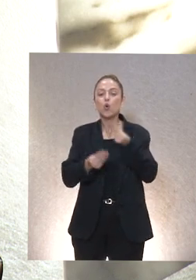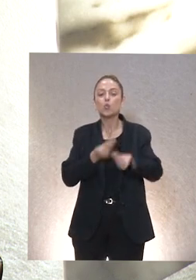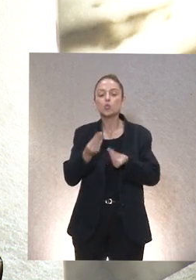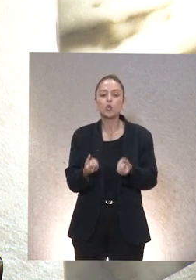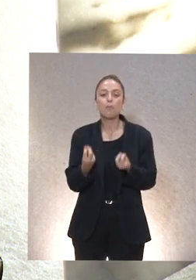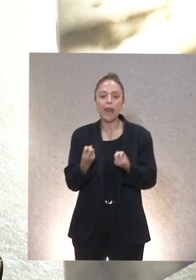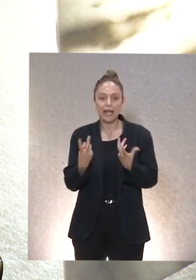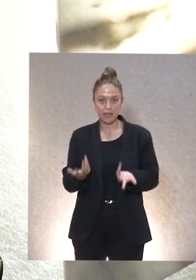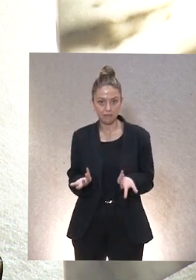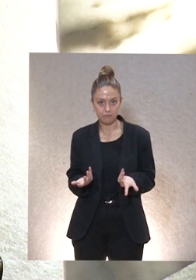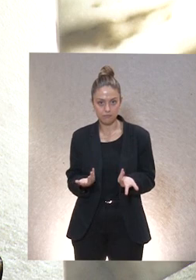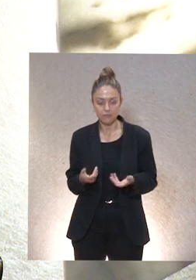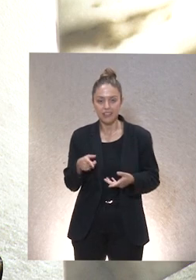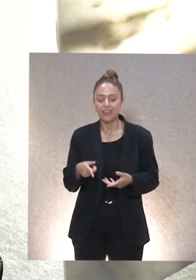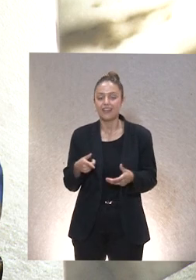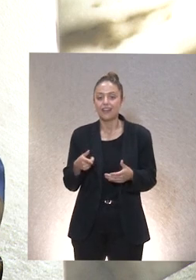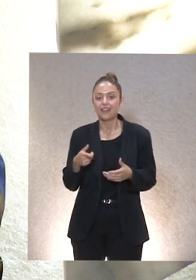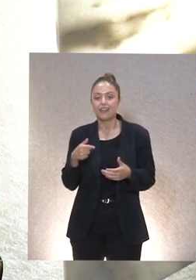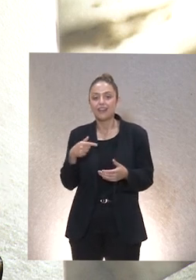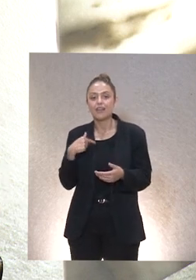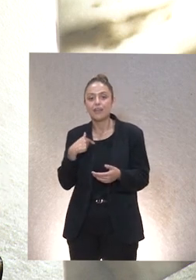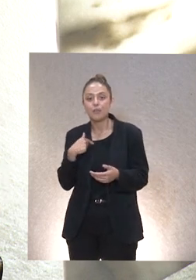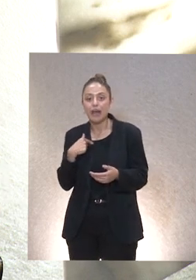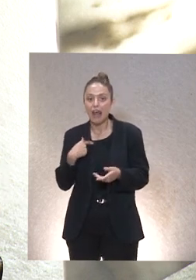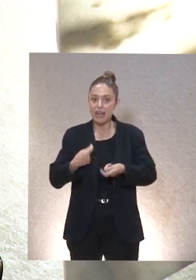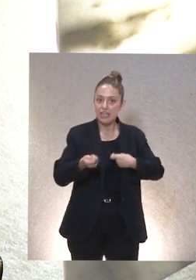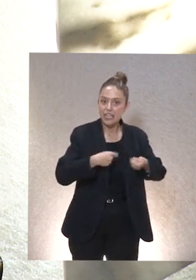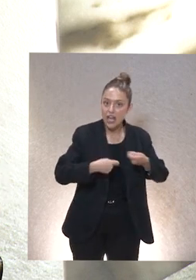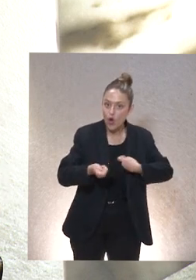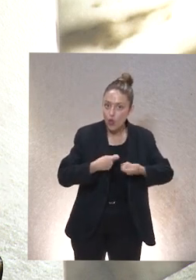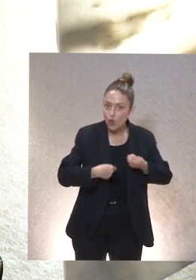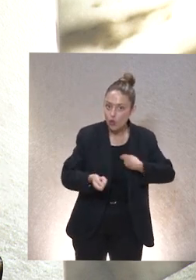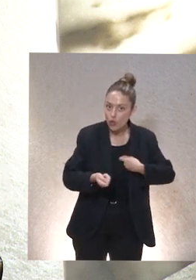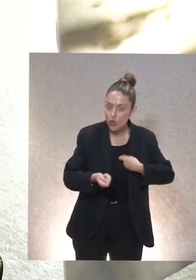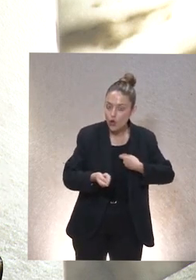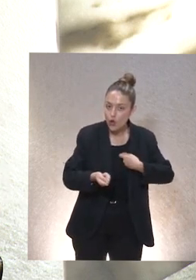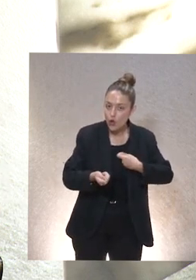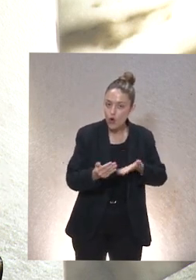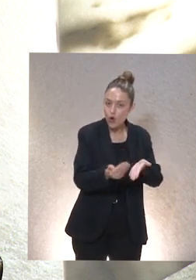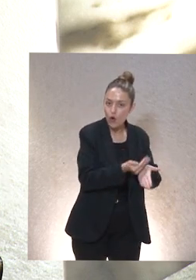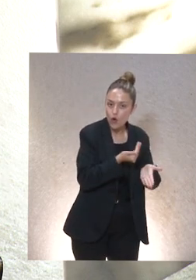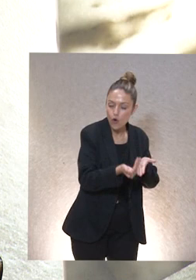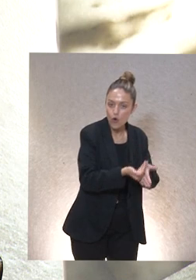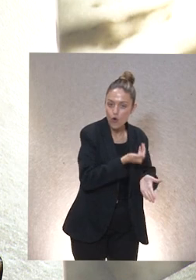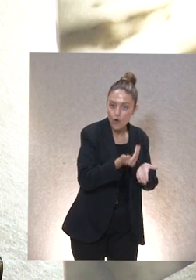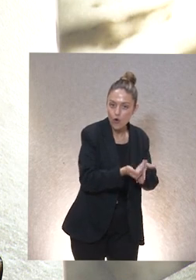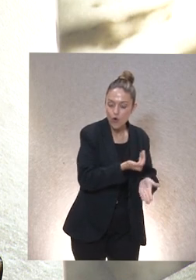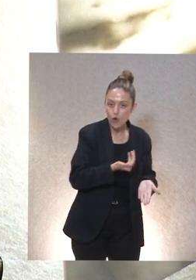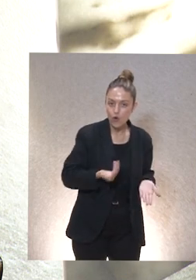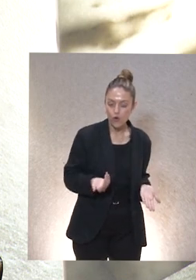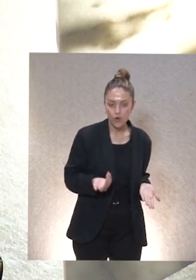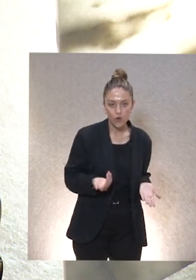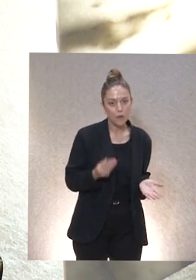Si acabamos diseñándolos en función del negocio y en función de que rente lo más posible, me